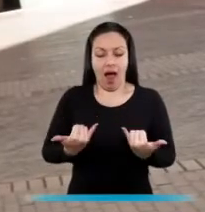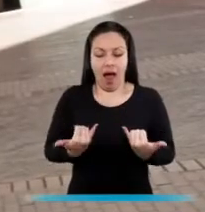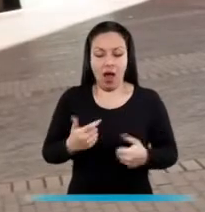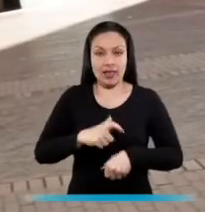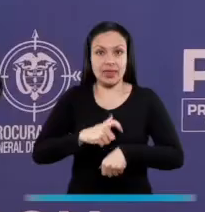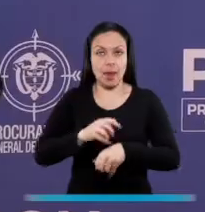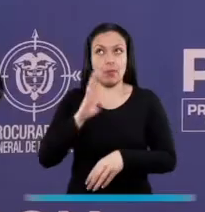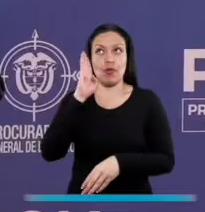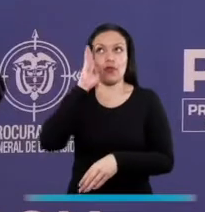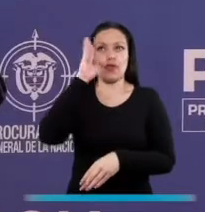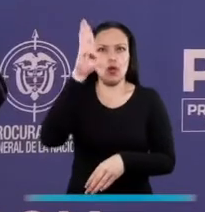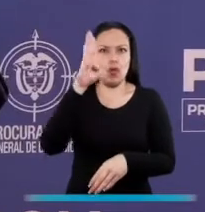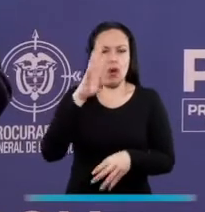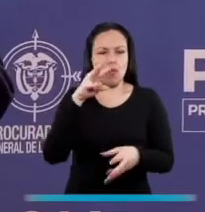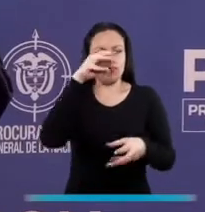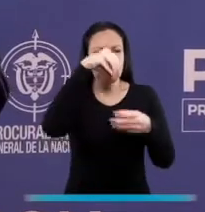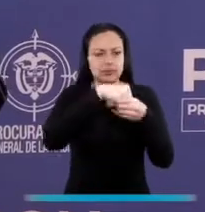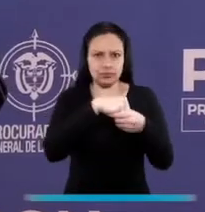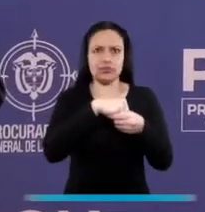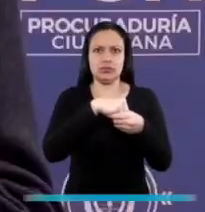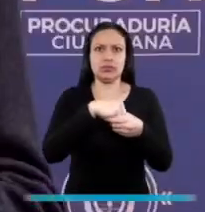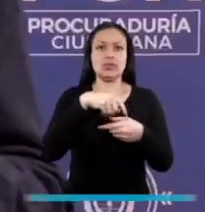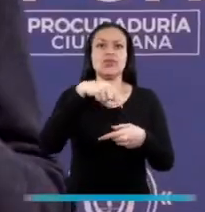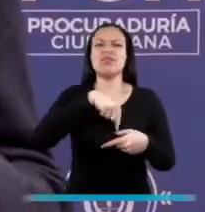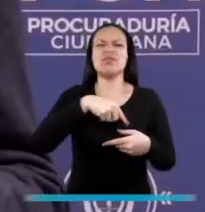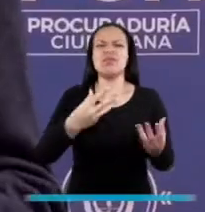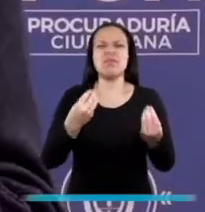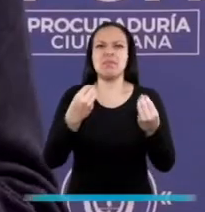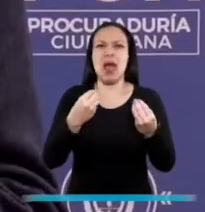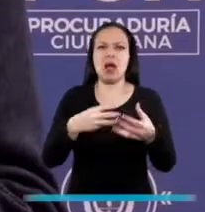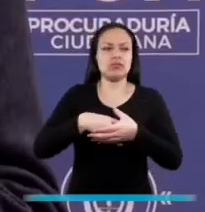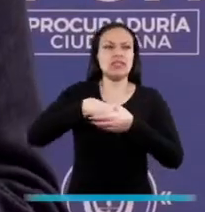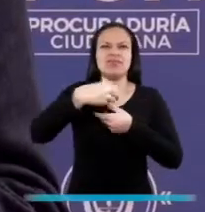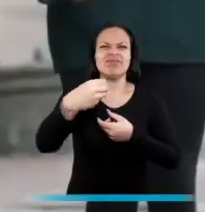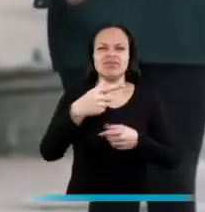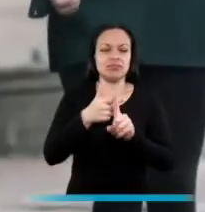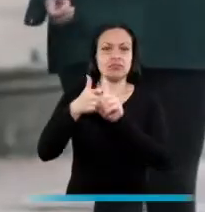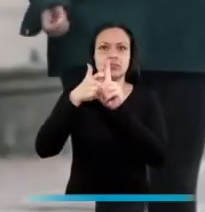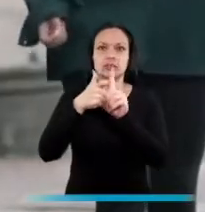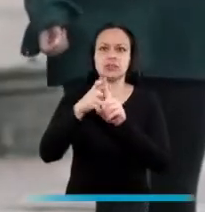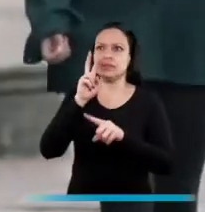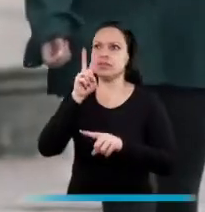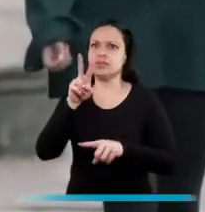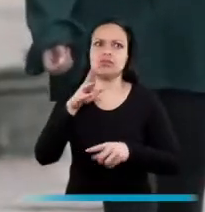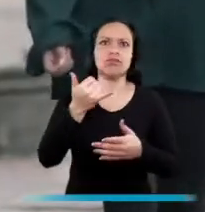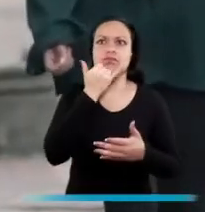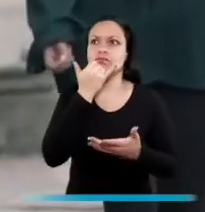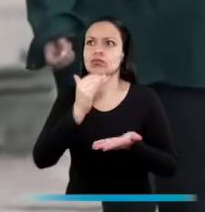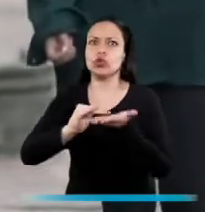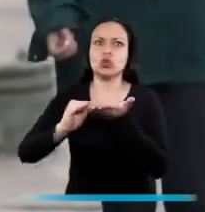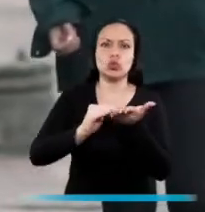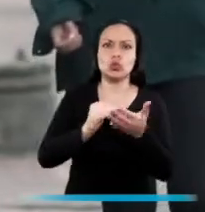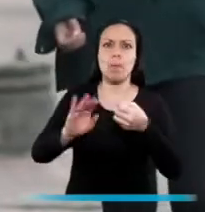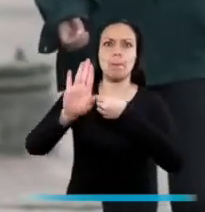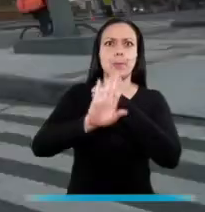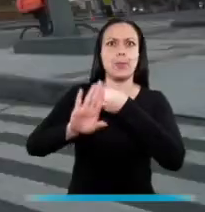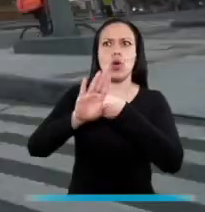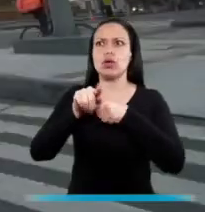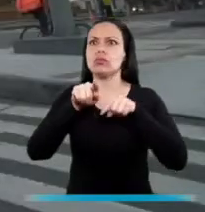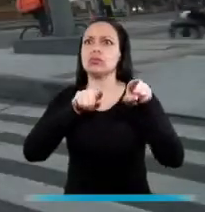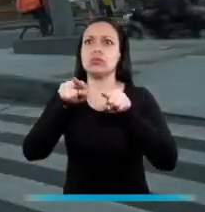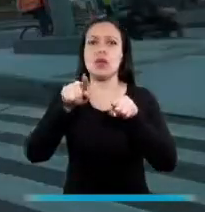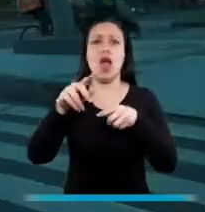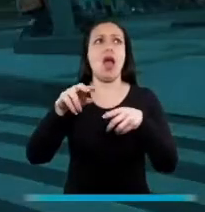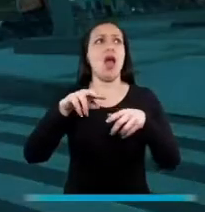y del futuro tiene que ser una Procuraduría social. ¿Aquí qué salimos a proteger? Salimos a proteger a todas esas poblaciones, a todos esos